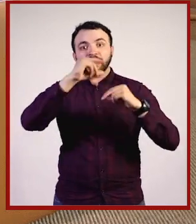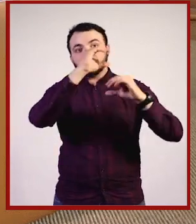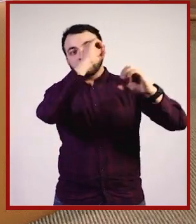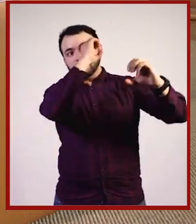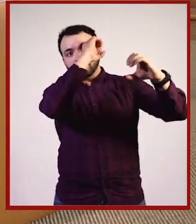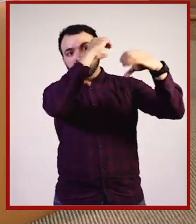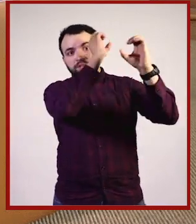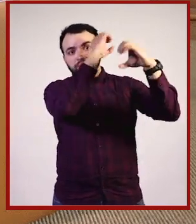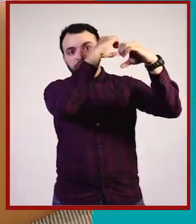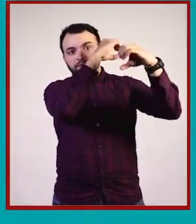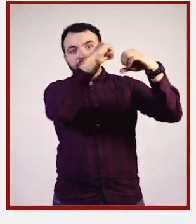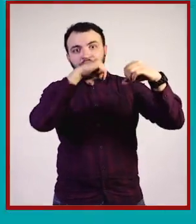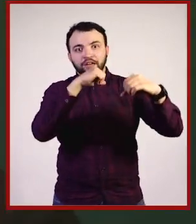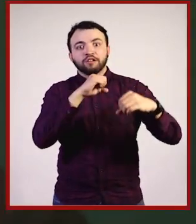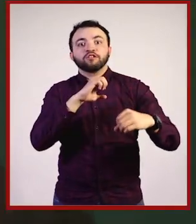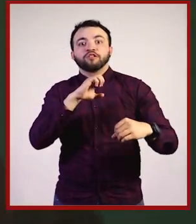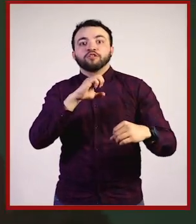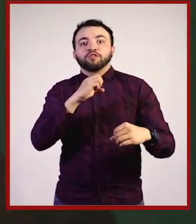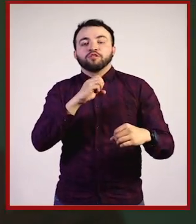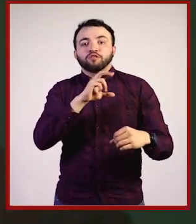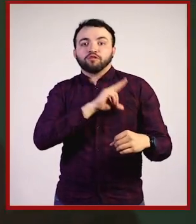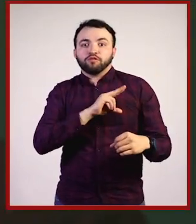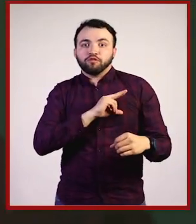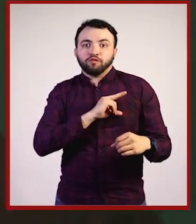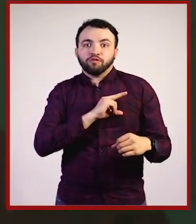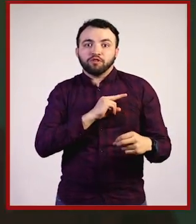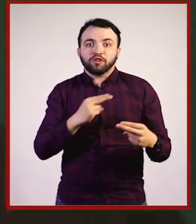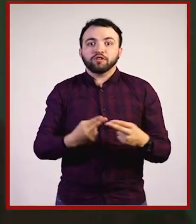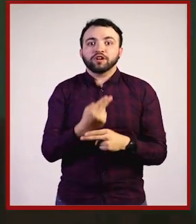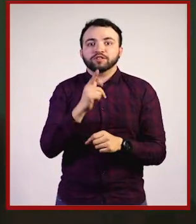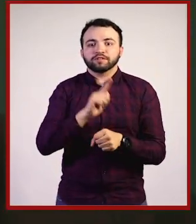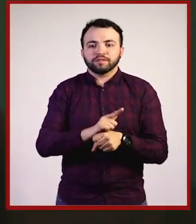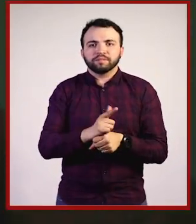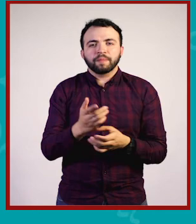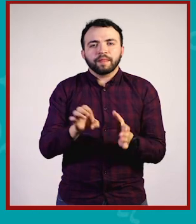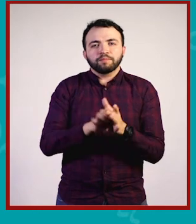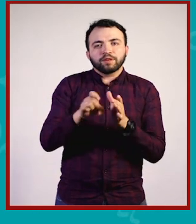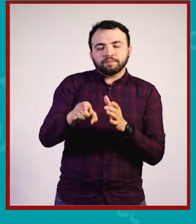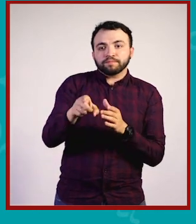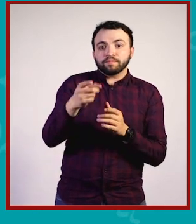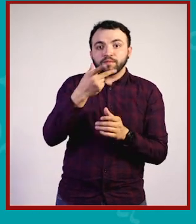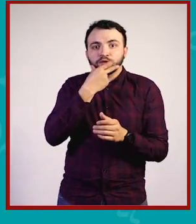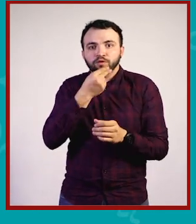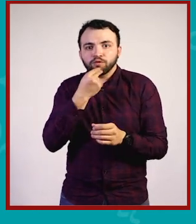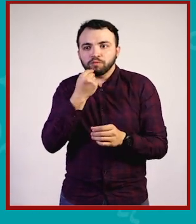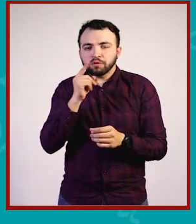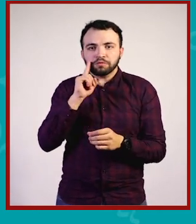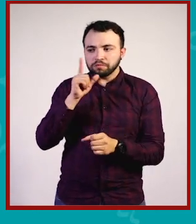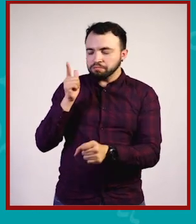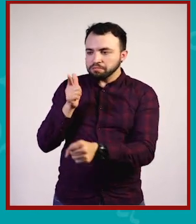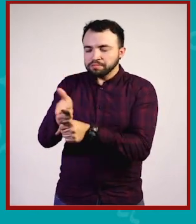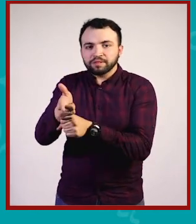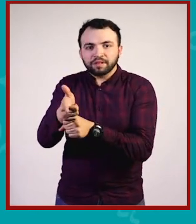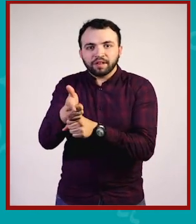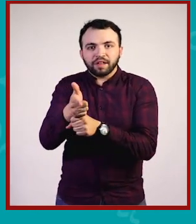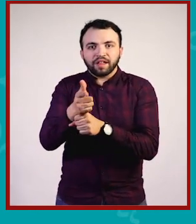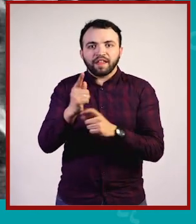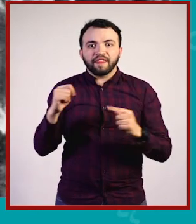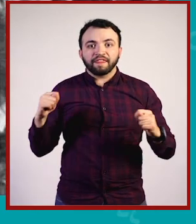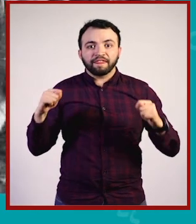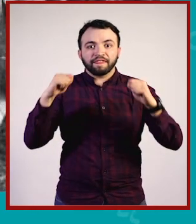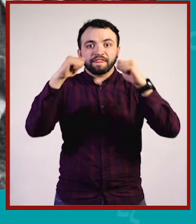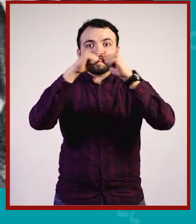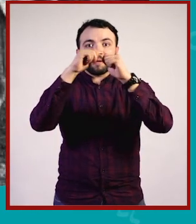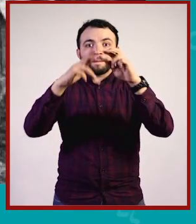también entre nosotros está Eduardo Matos Moctezuma, que descubrió el Templo Mayor. Aquí, muy cerca, a unas cuantas cuadras, en